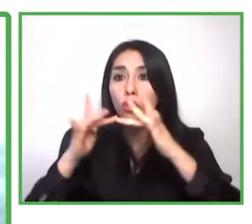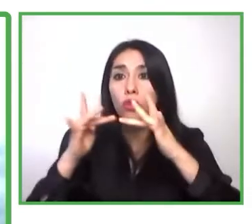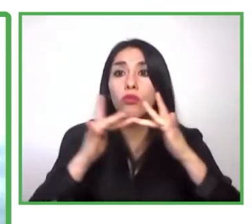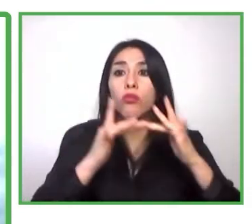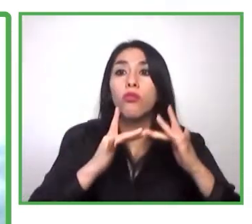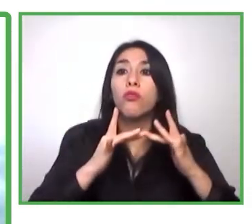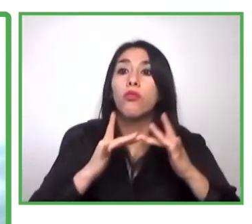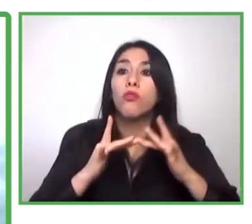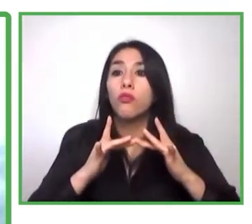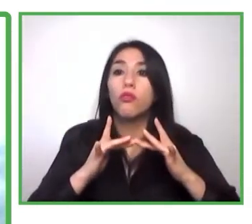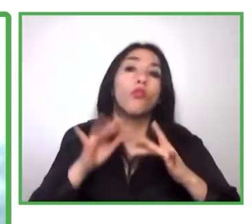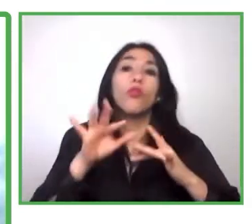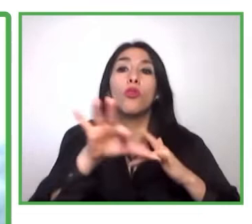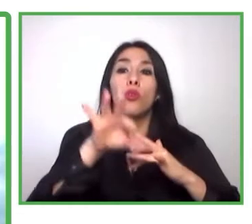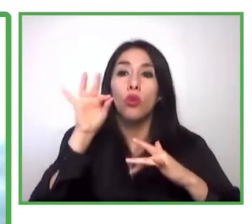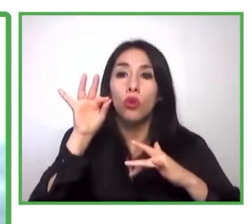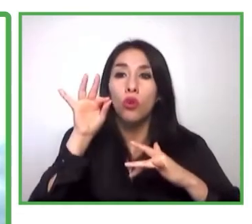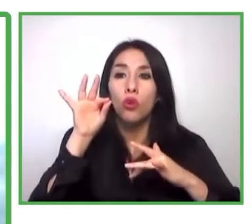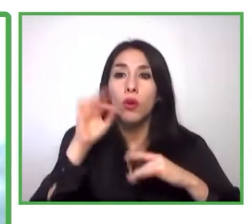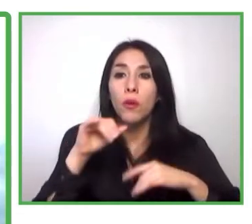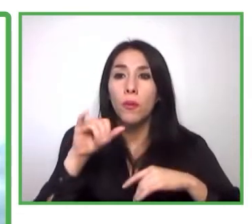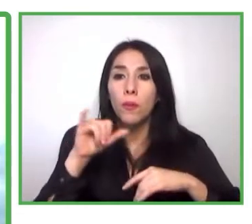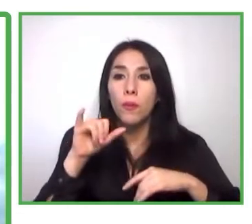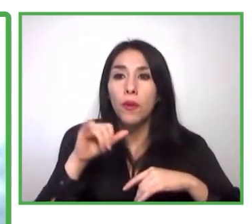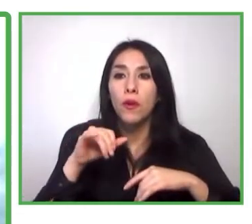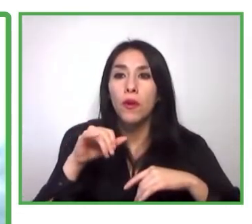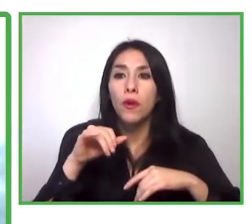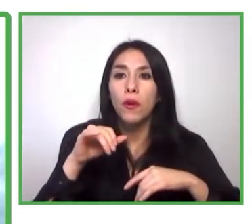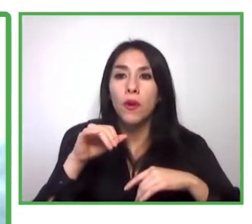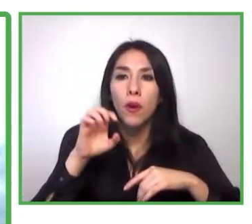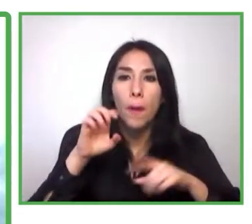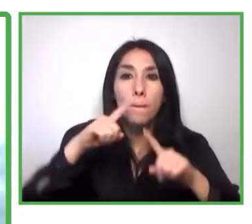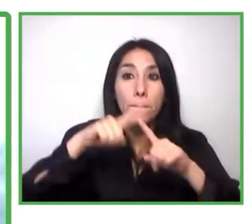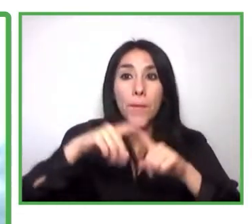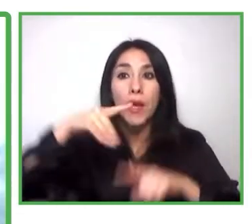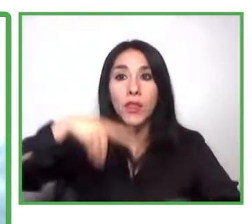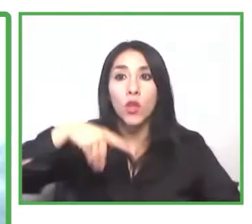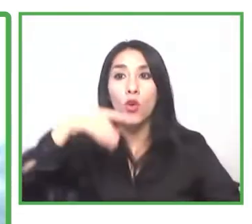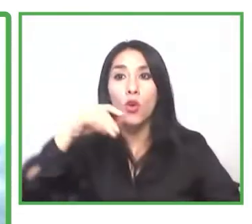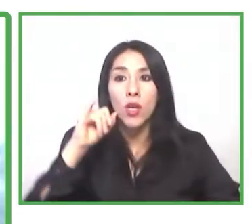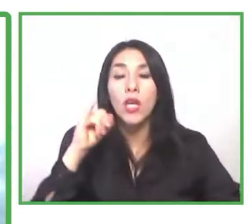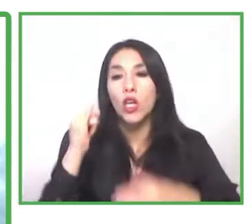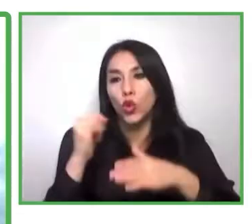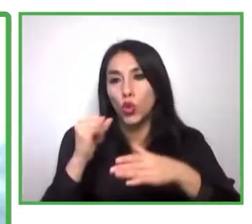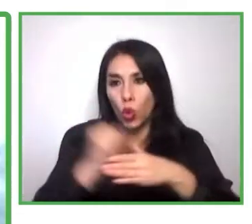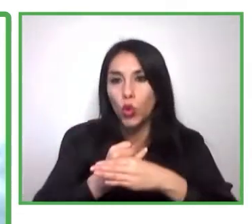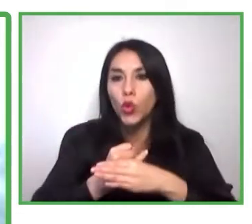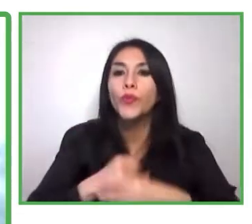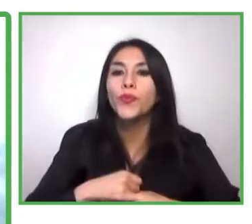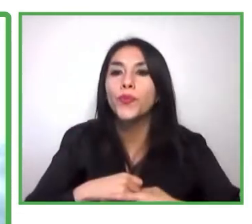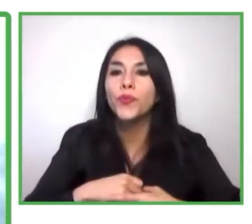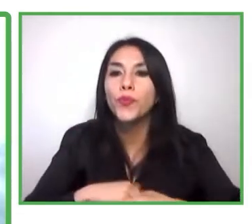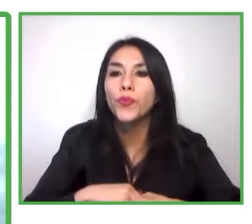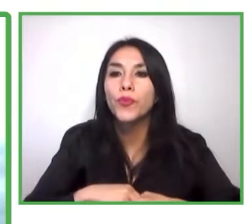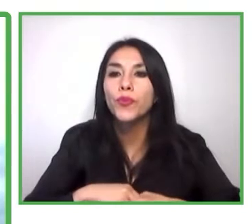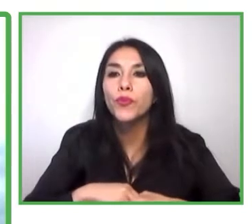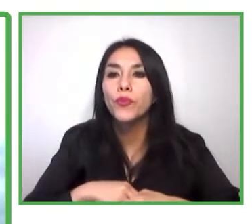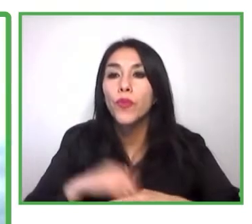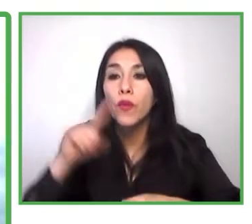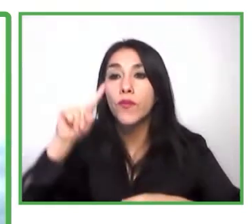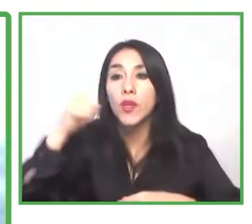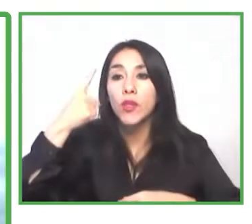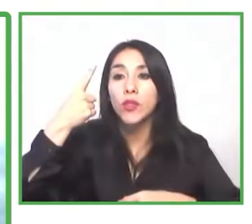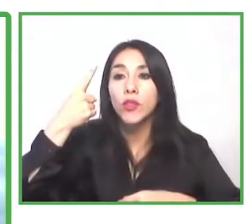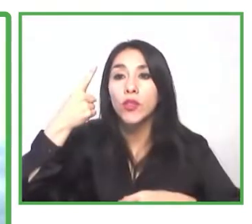Les cuento cómo avanzaremos. Primero, presentaré yo desde Talento Inclusivo el trabajo que hemos venido realizando.